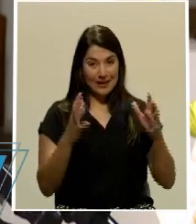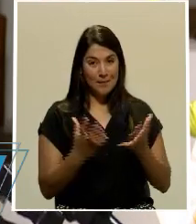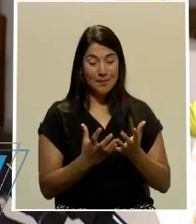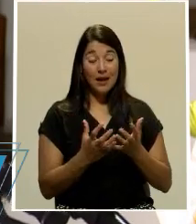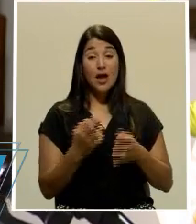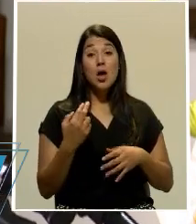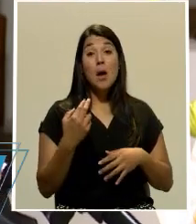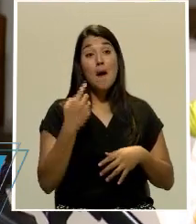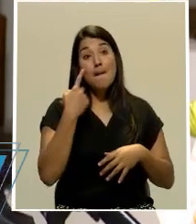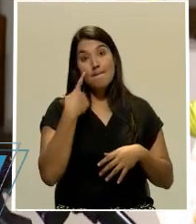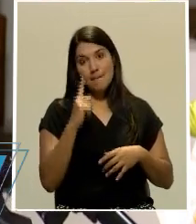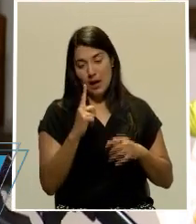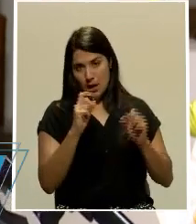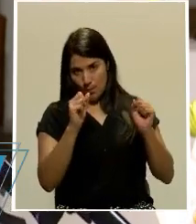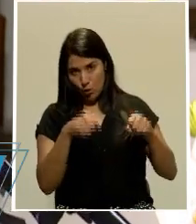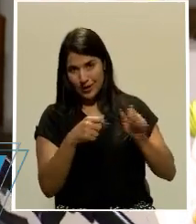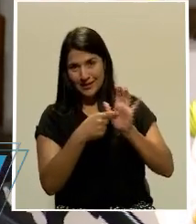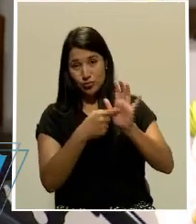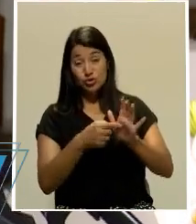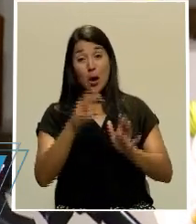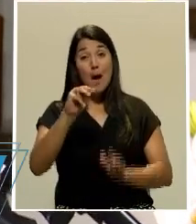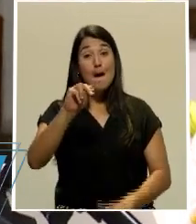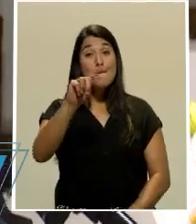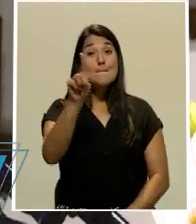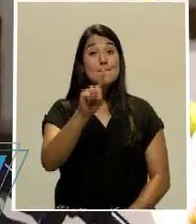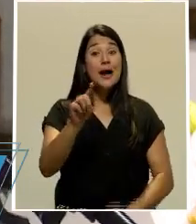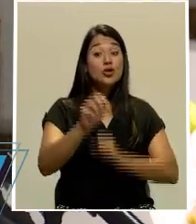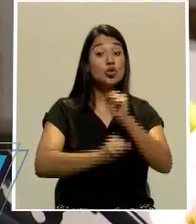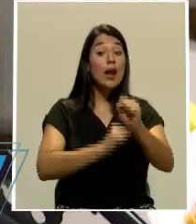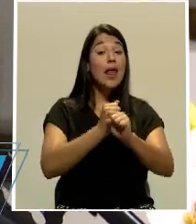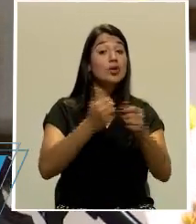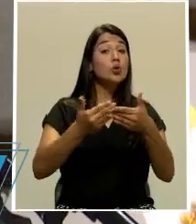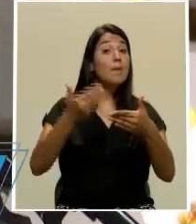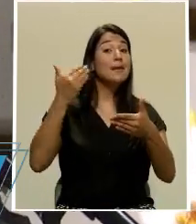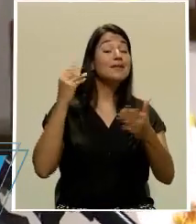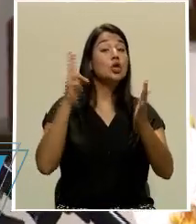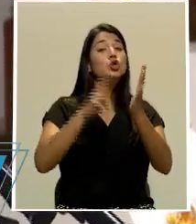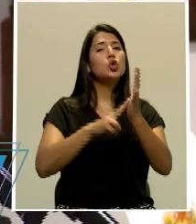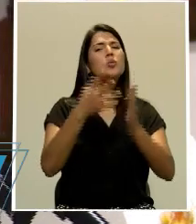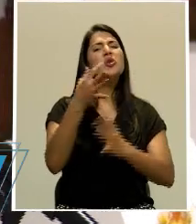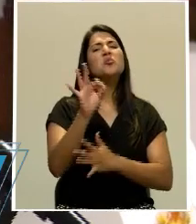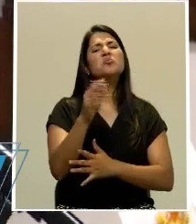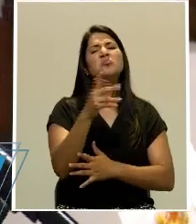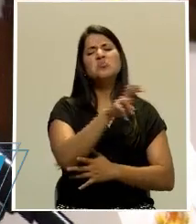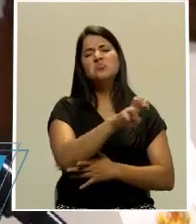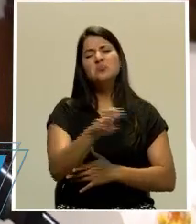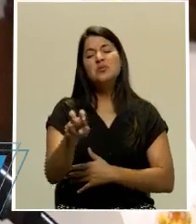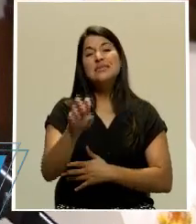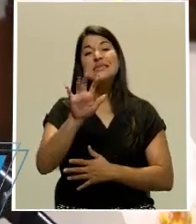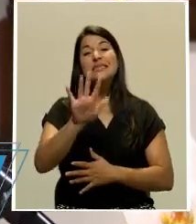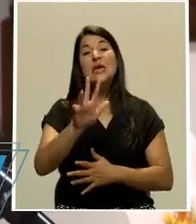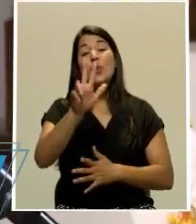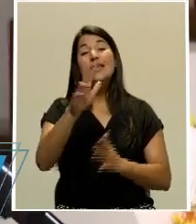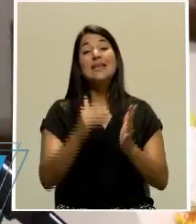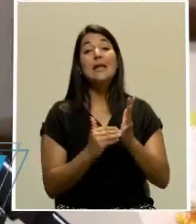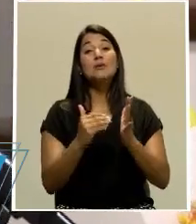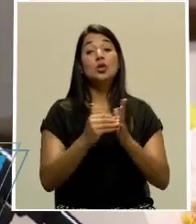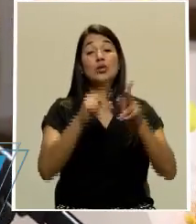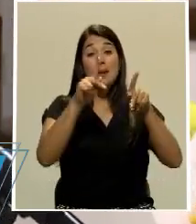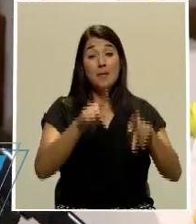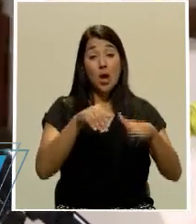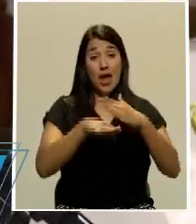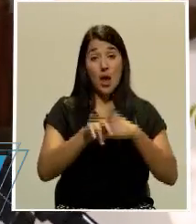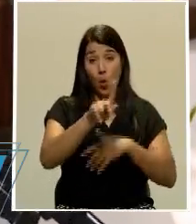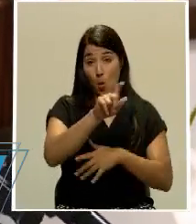Nosotros, para muestro un botón, en marzo del año 2019 transportábamos alrededor de 53 millones de usuarios en un mes.